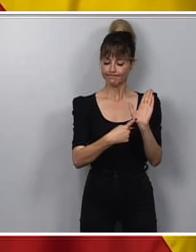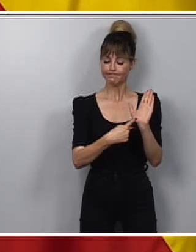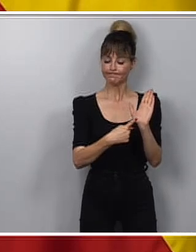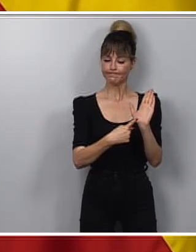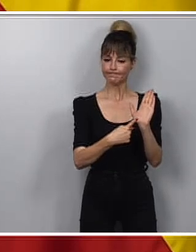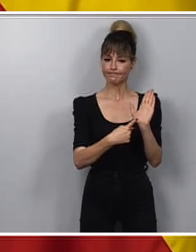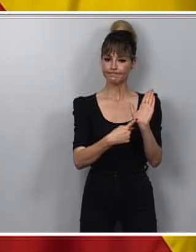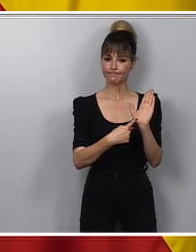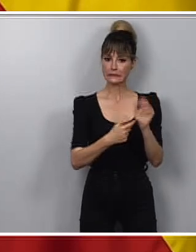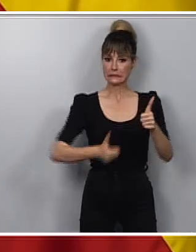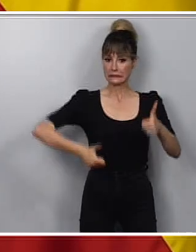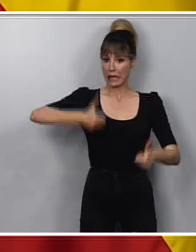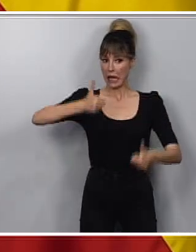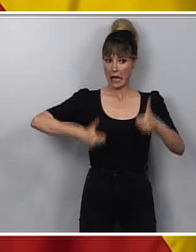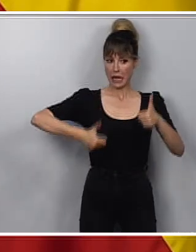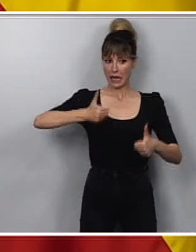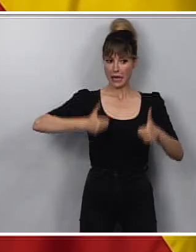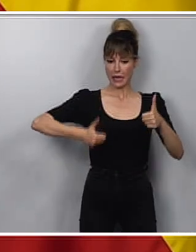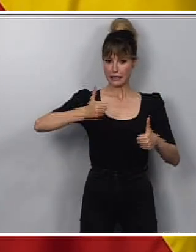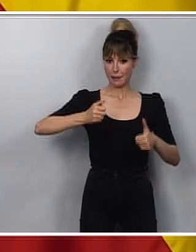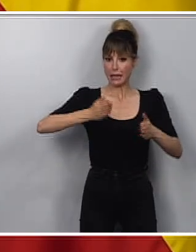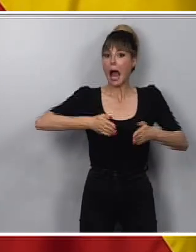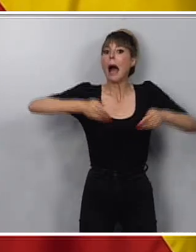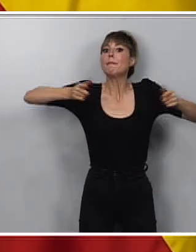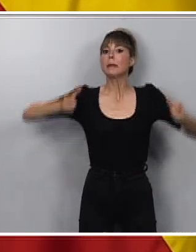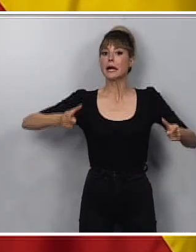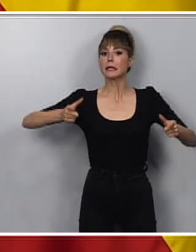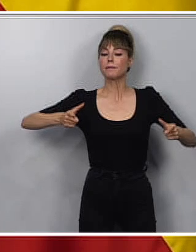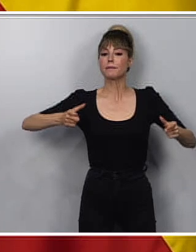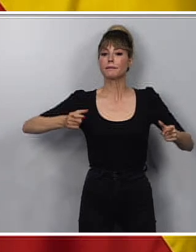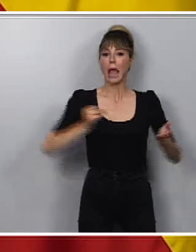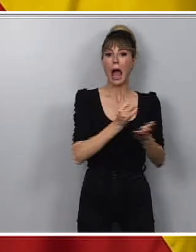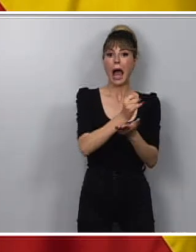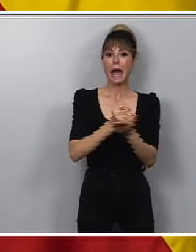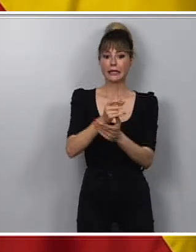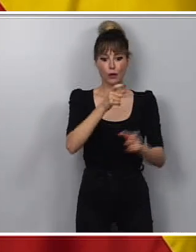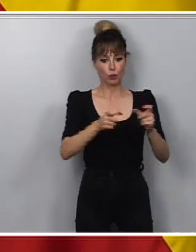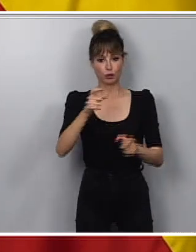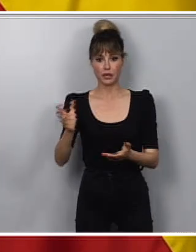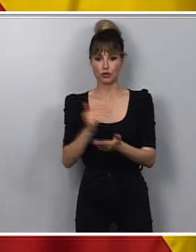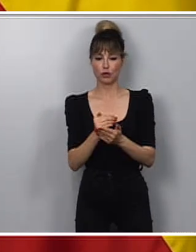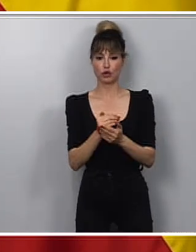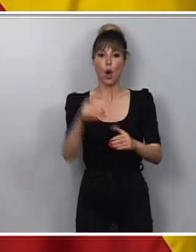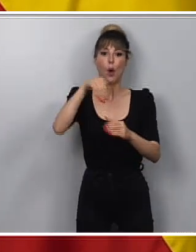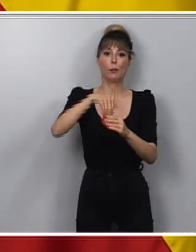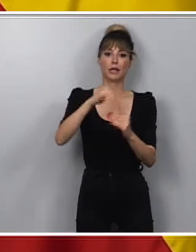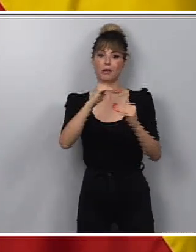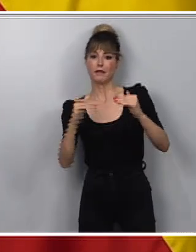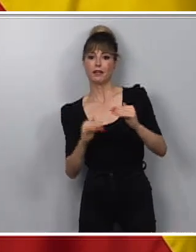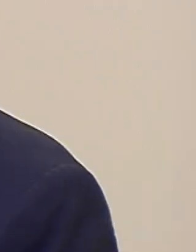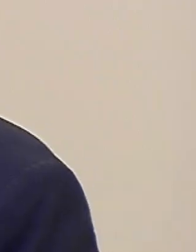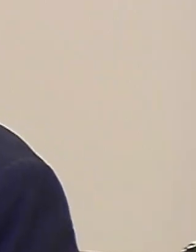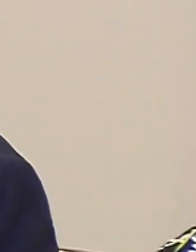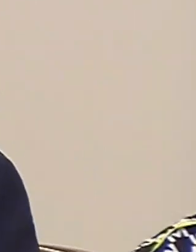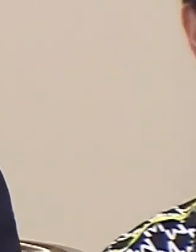del examen de la condicionalidad para todos los agricultores cuyas votaciones son inferiores a 10